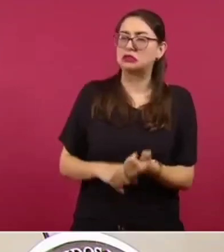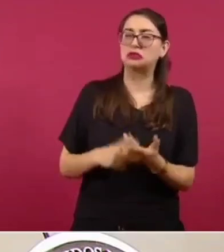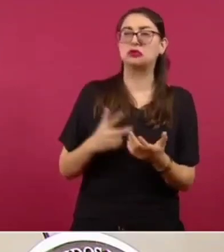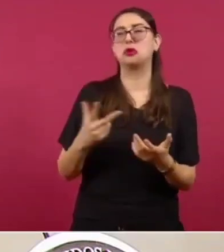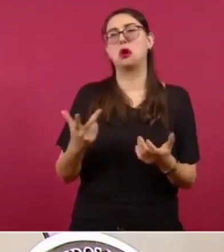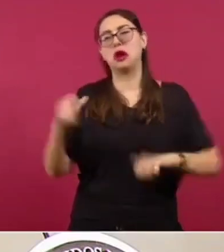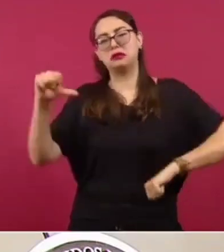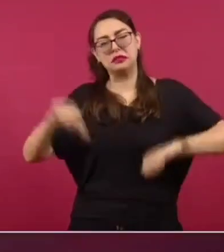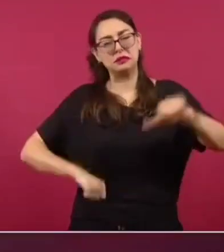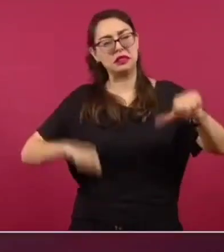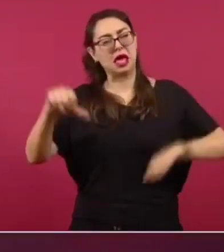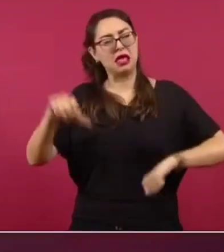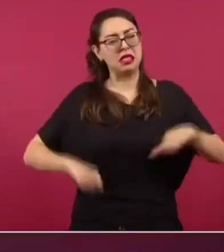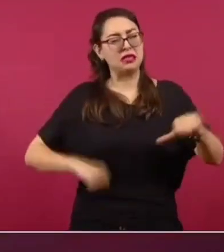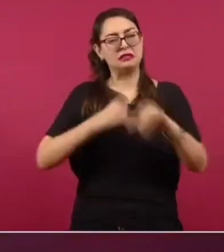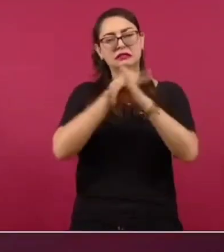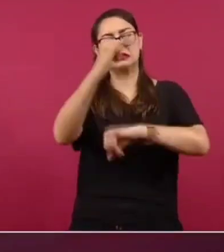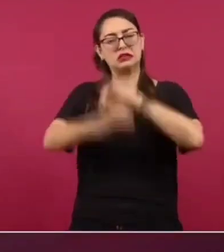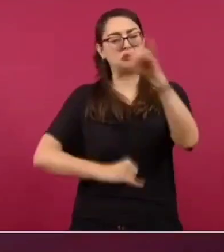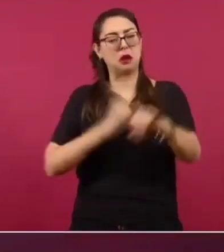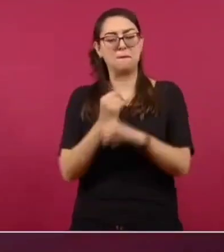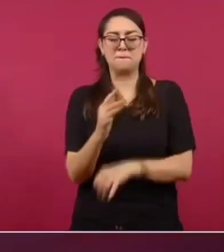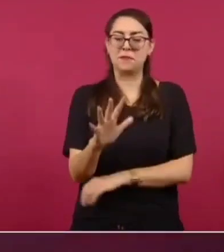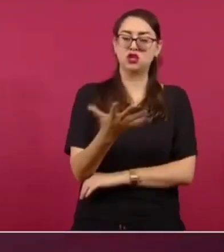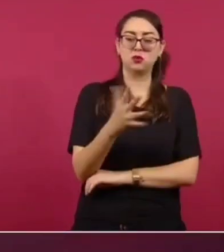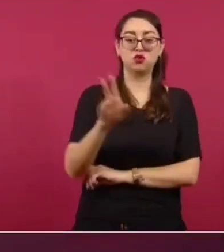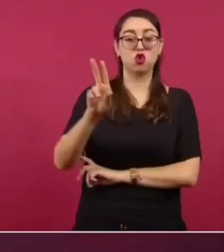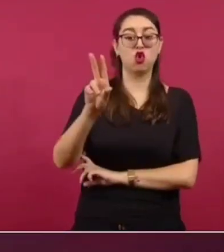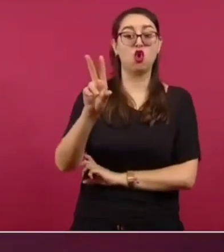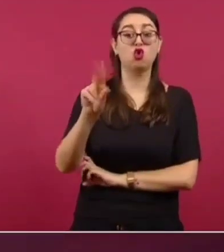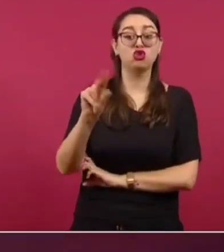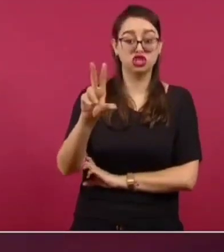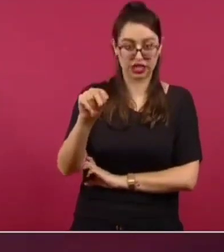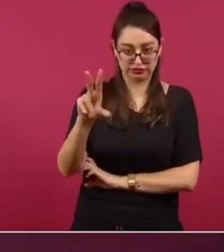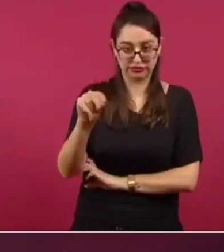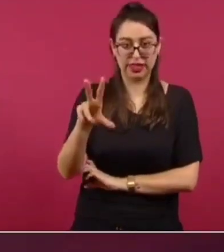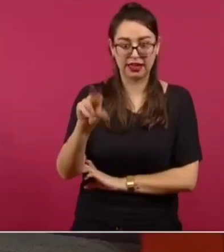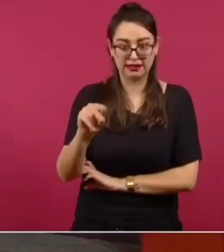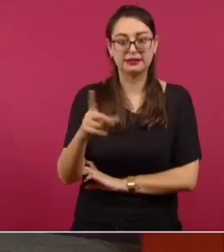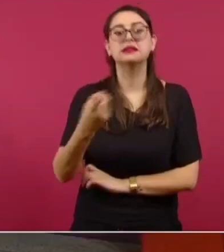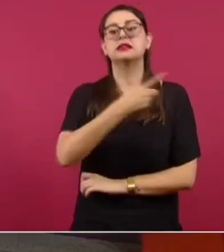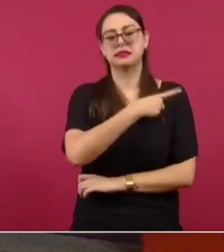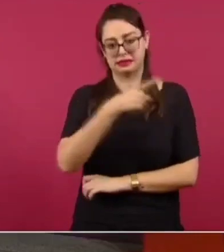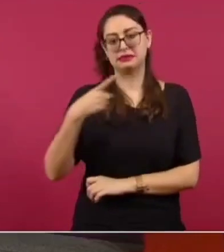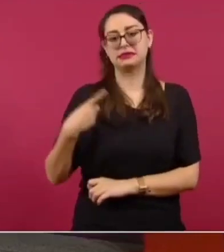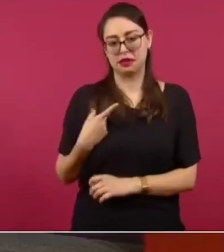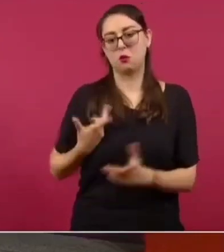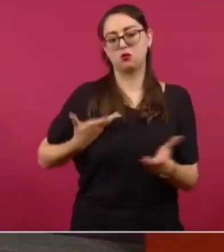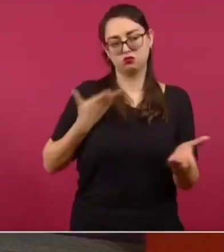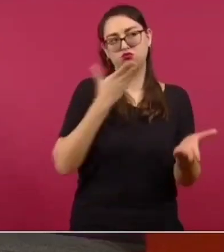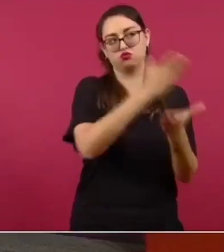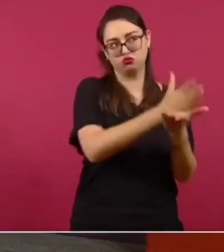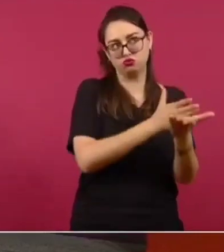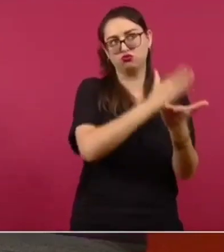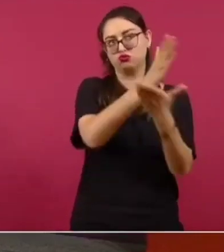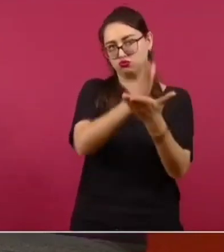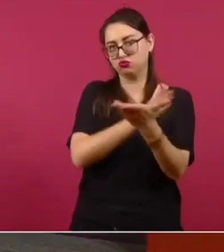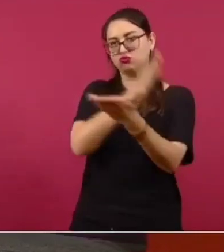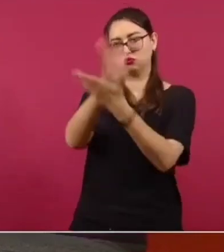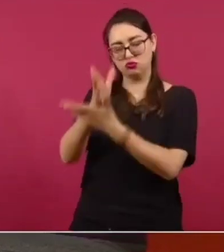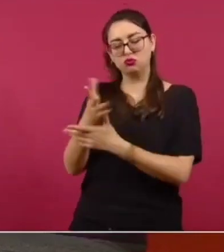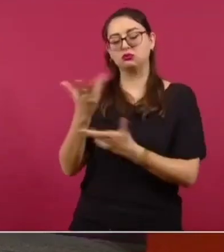80 mecanismos internacionales donde se tiene presencia desde el nivel de secretario,